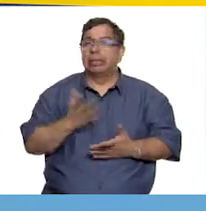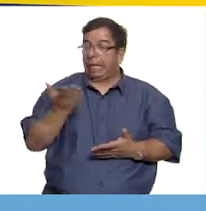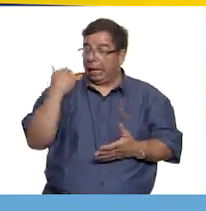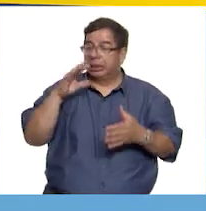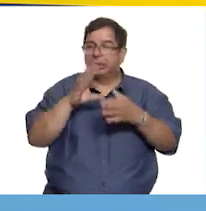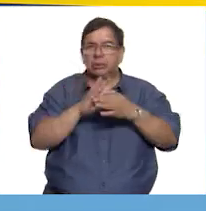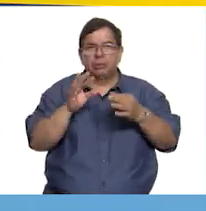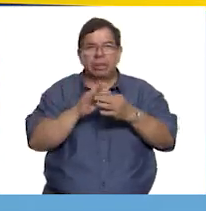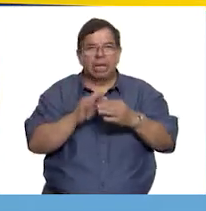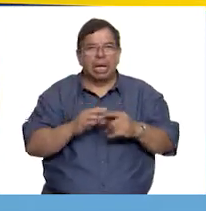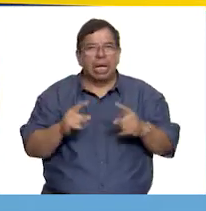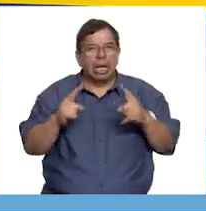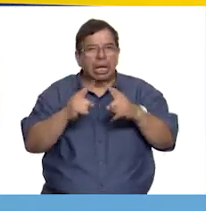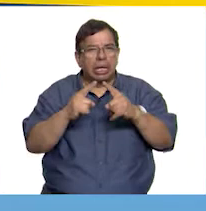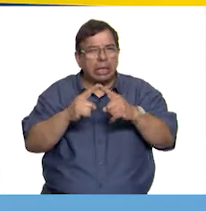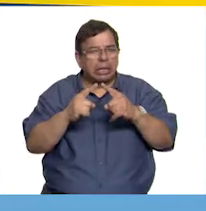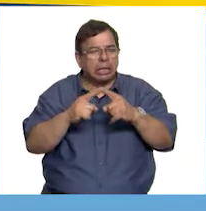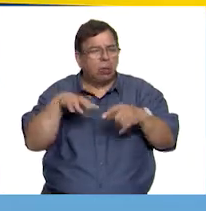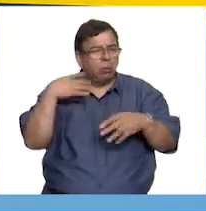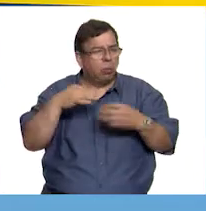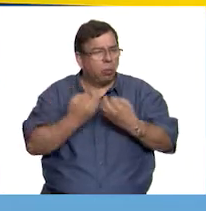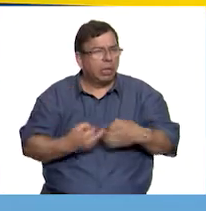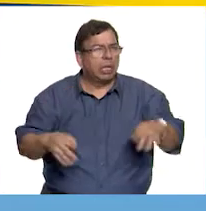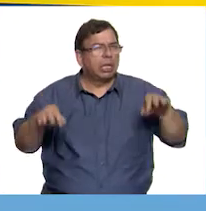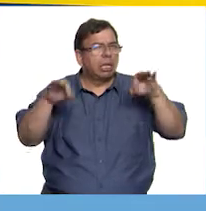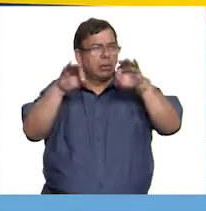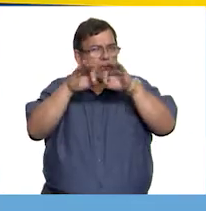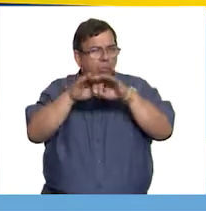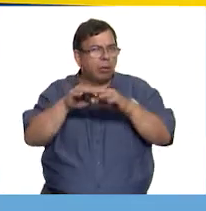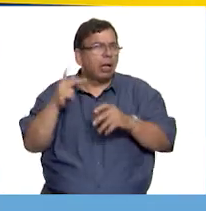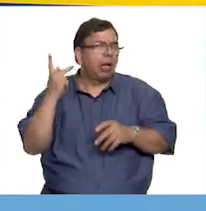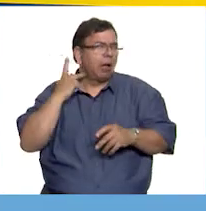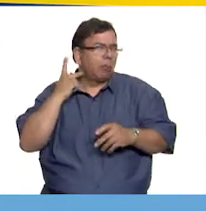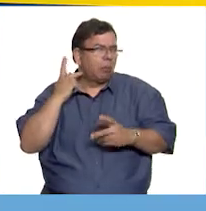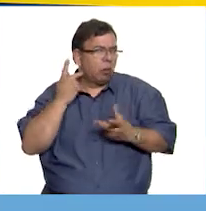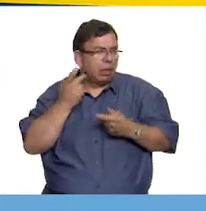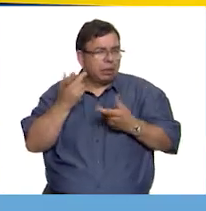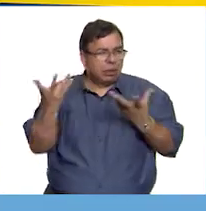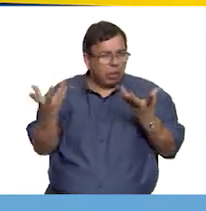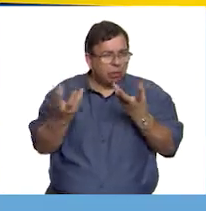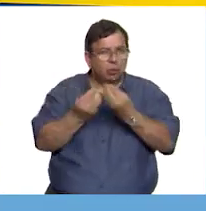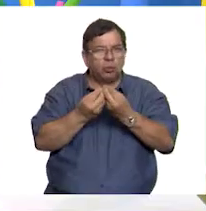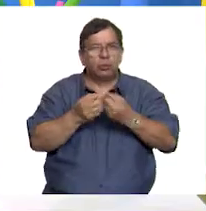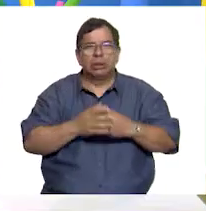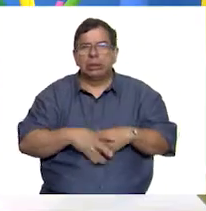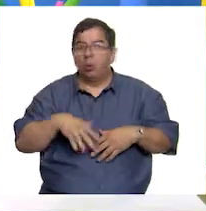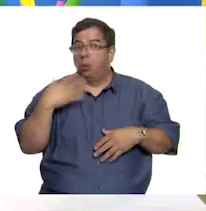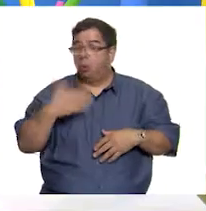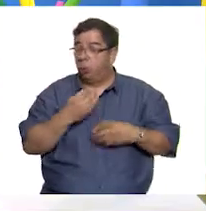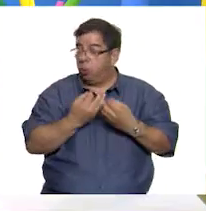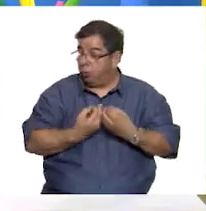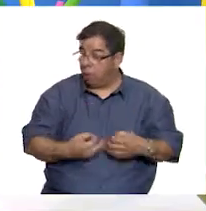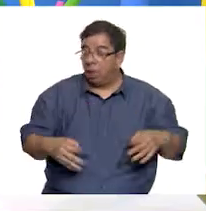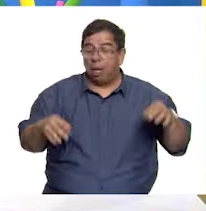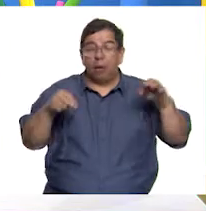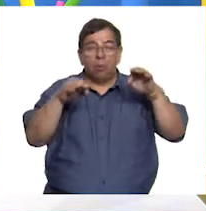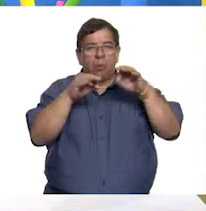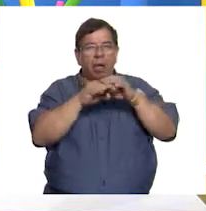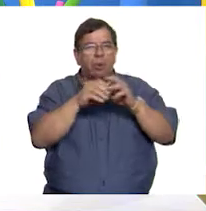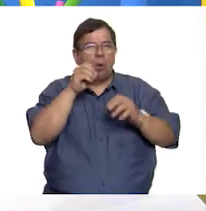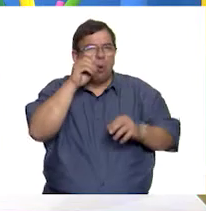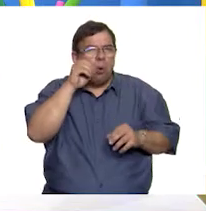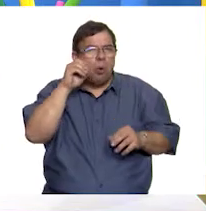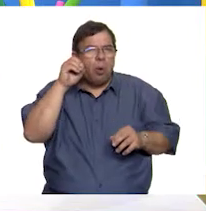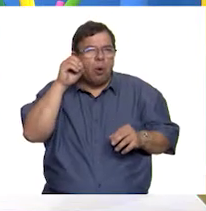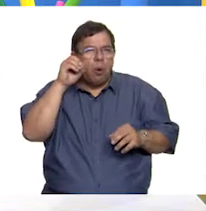este, la Iglesia había sido muy importante en la política de la Nueva España. Tan importante que algunos obispos